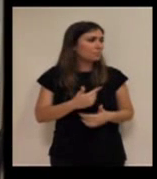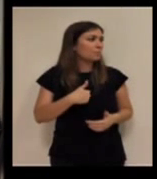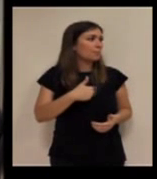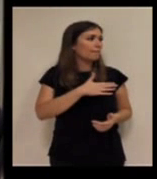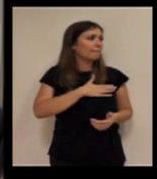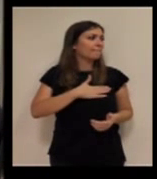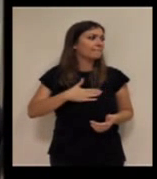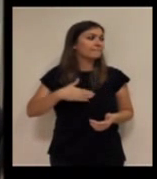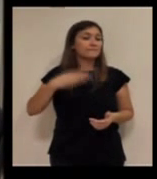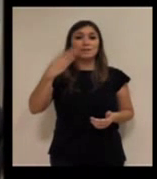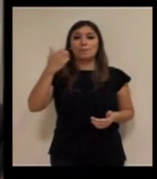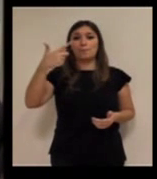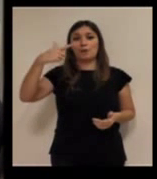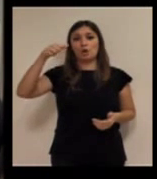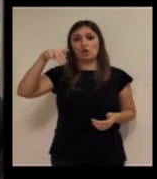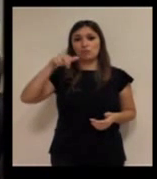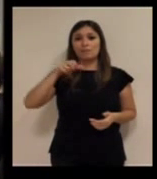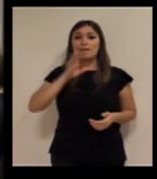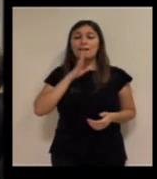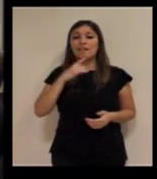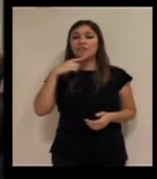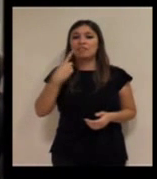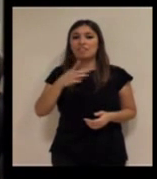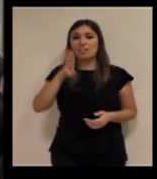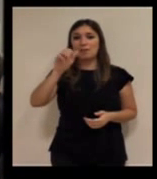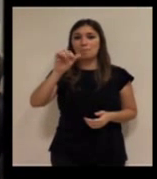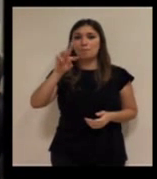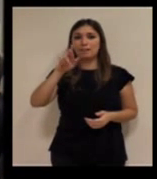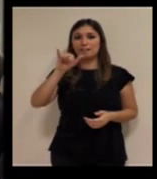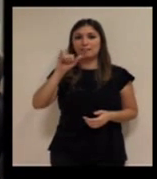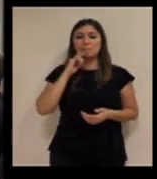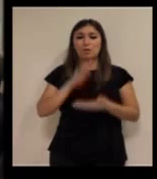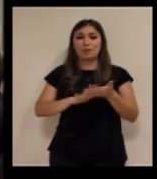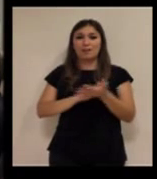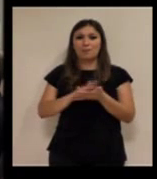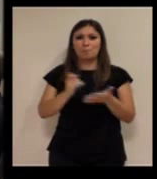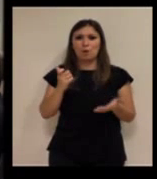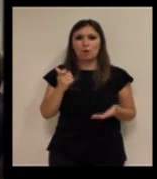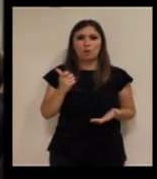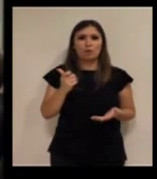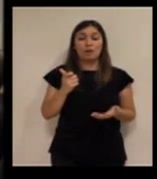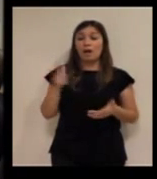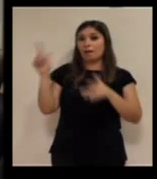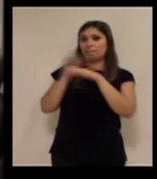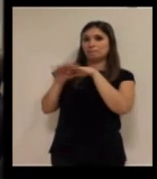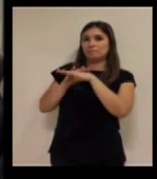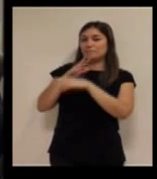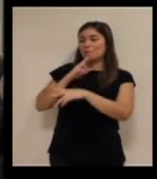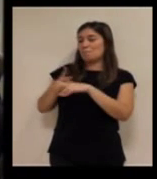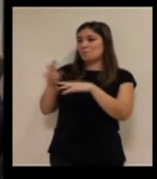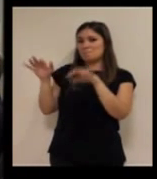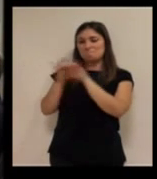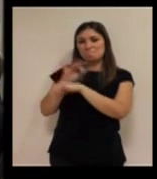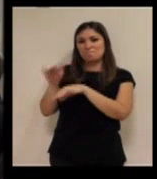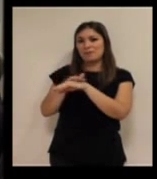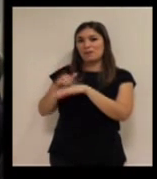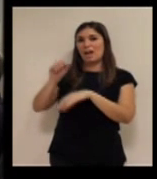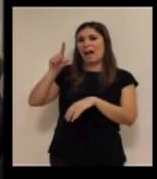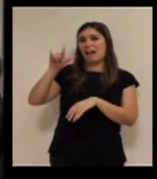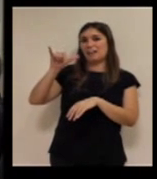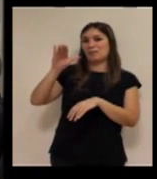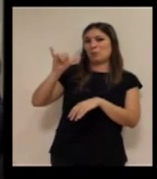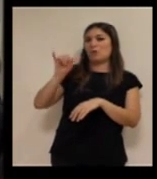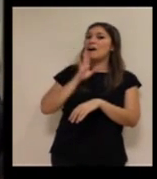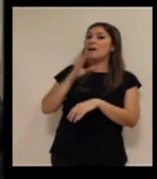destacar un tema que comentó Patricia y que hemos hablado poco porque se habla poco. Alicia. Sí,